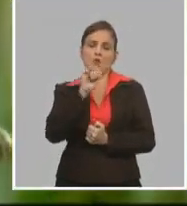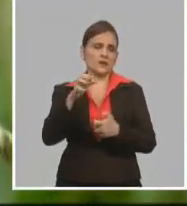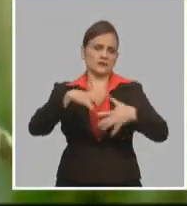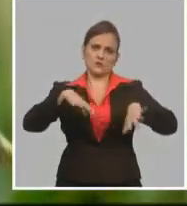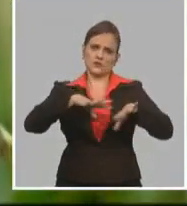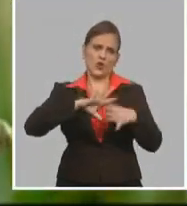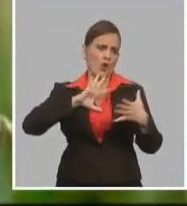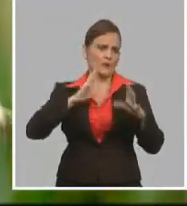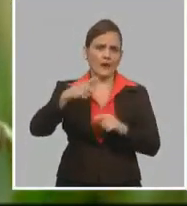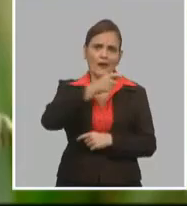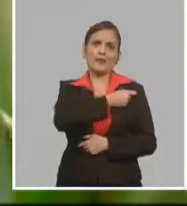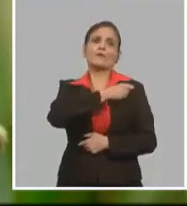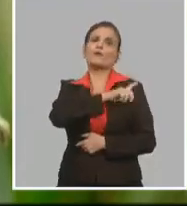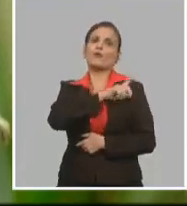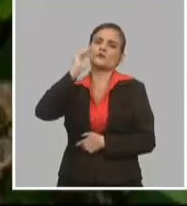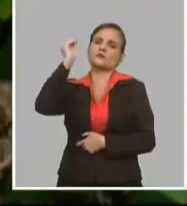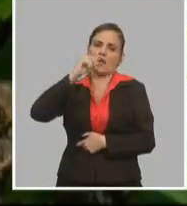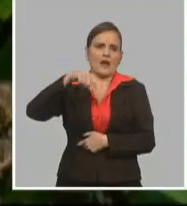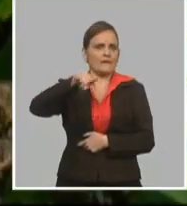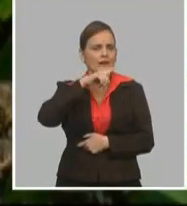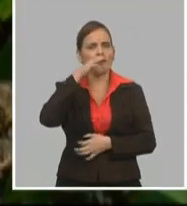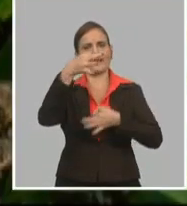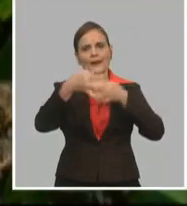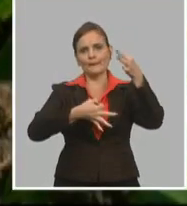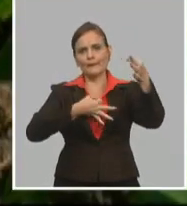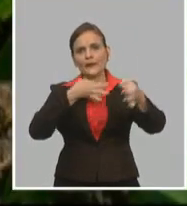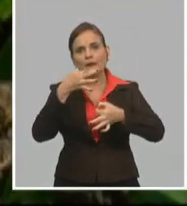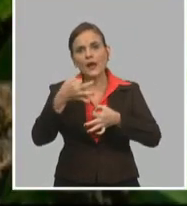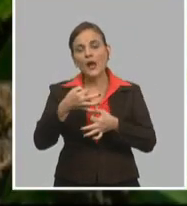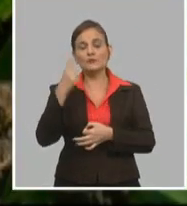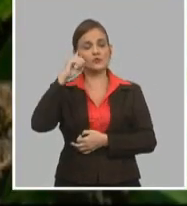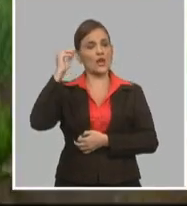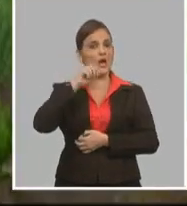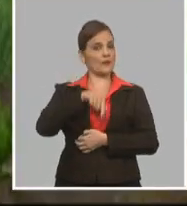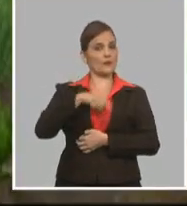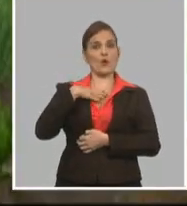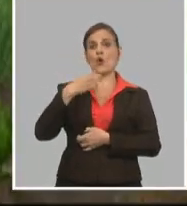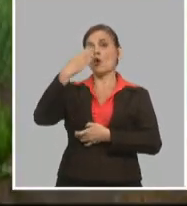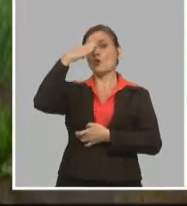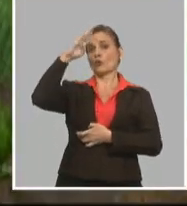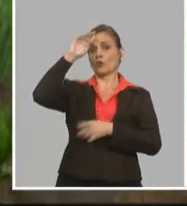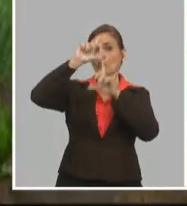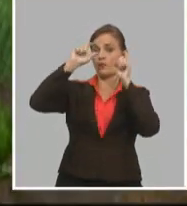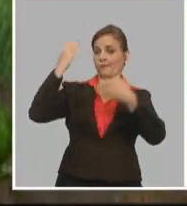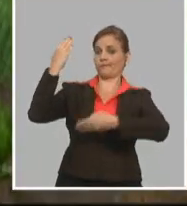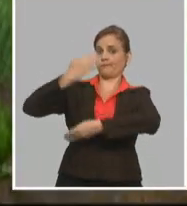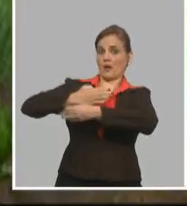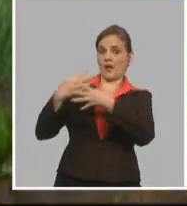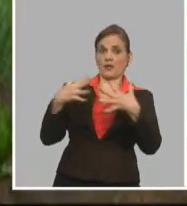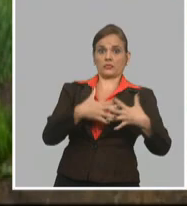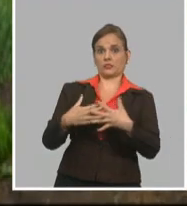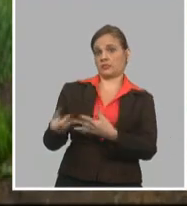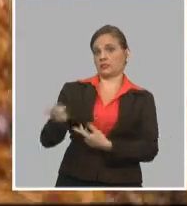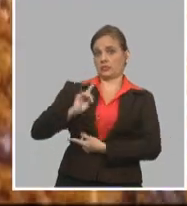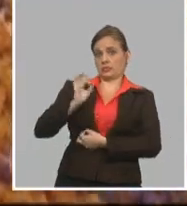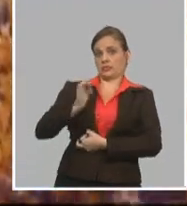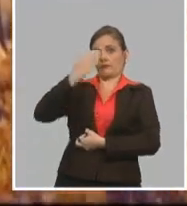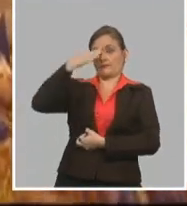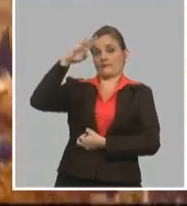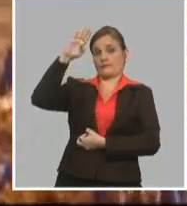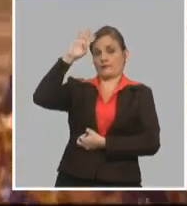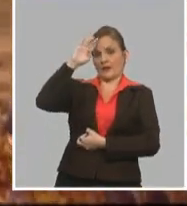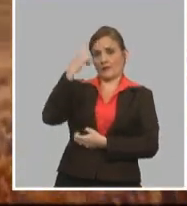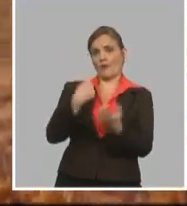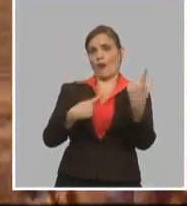que conocer y se lo seguimos explicando y diciendo. Este es un país bloqueado, que tiene muchas limitaciones y carencias de